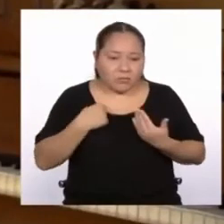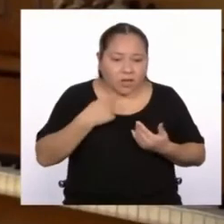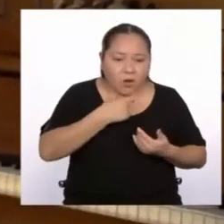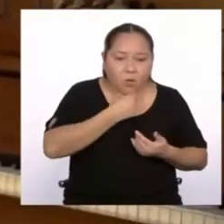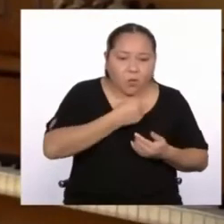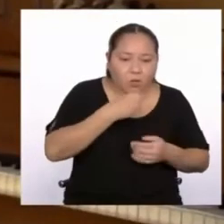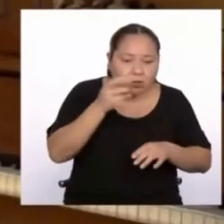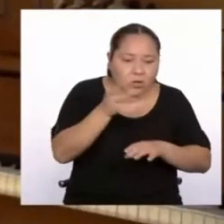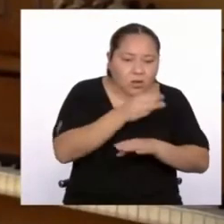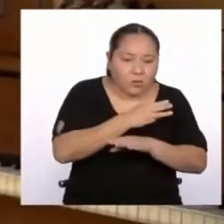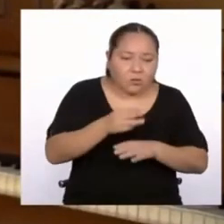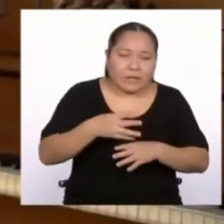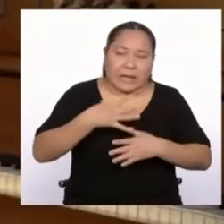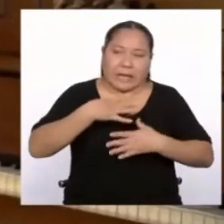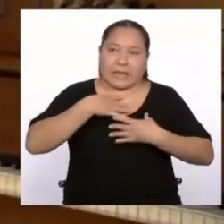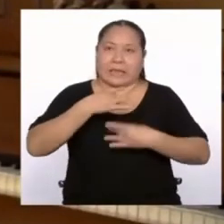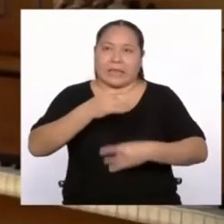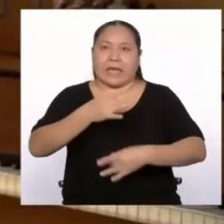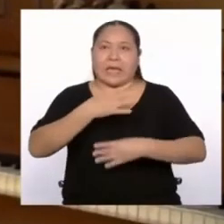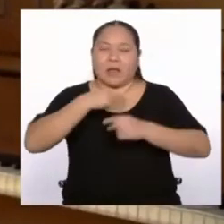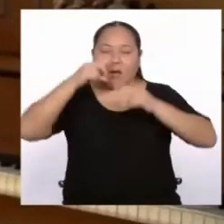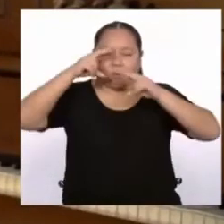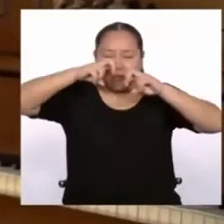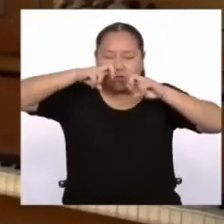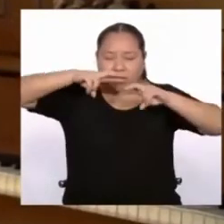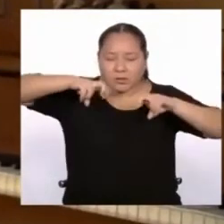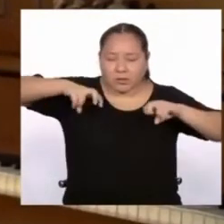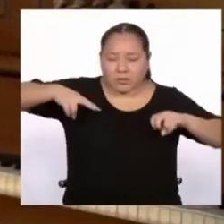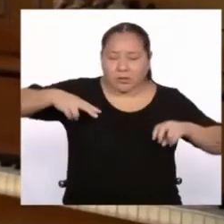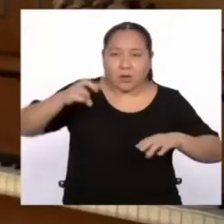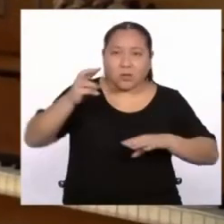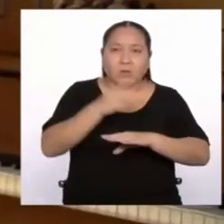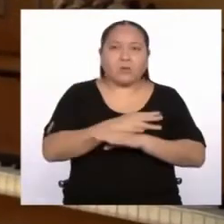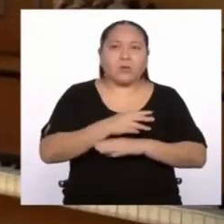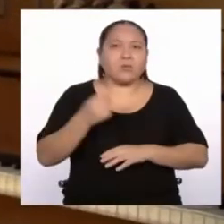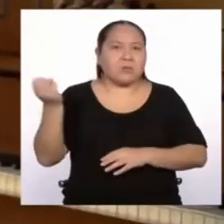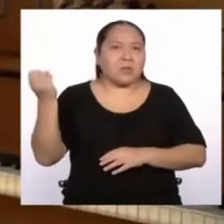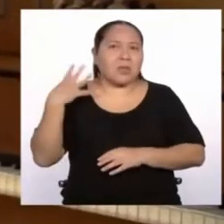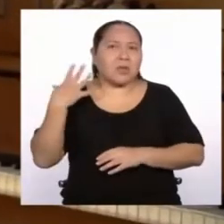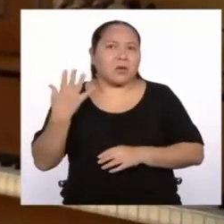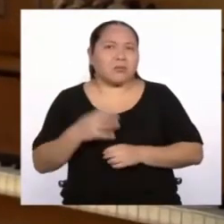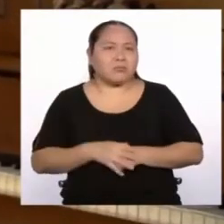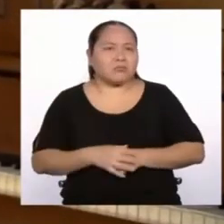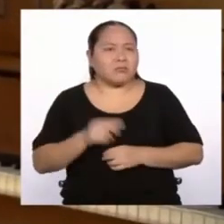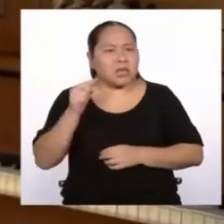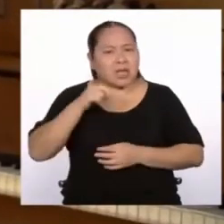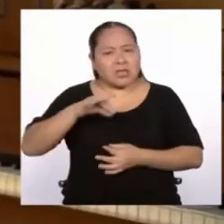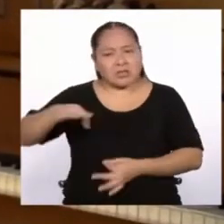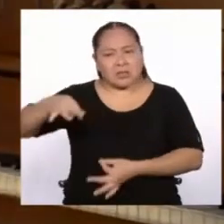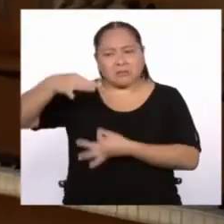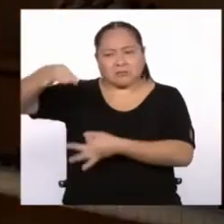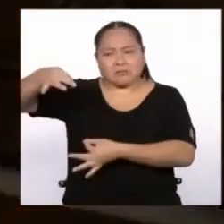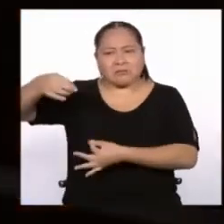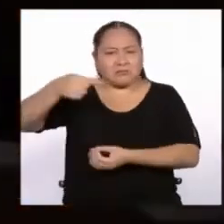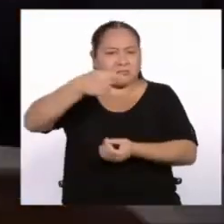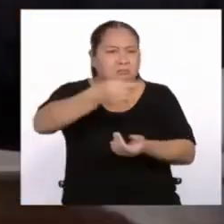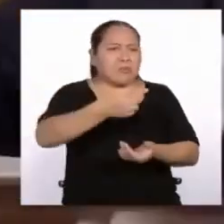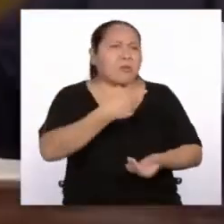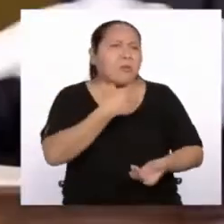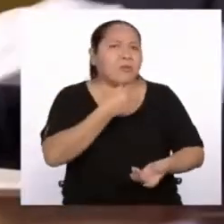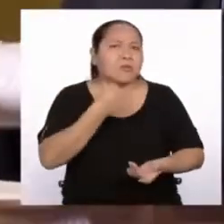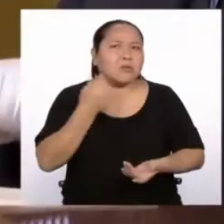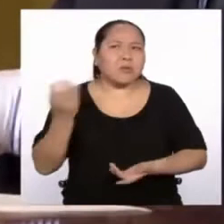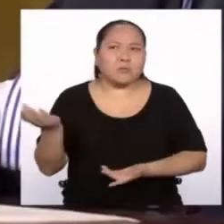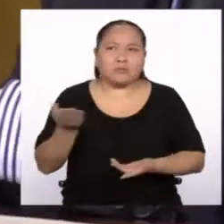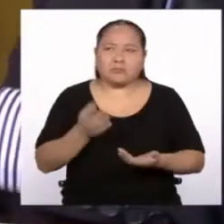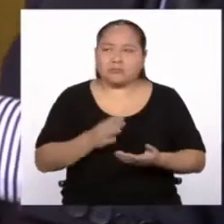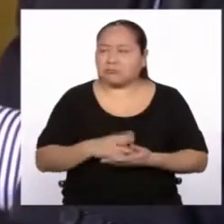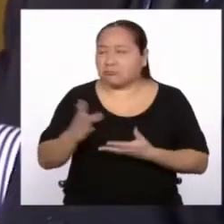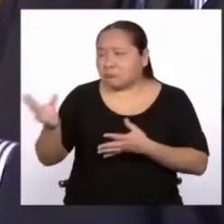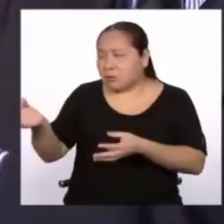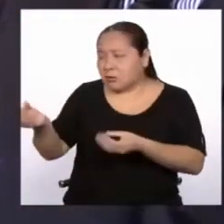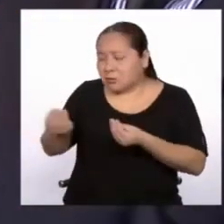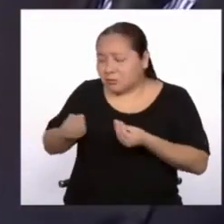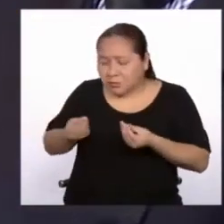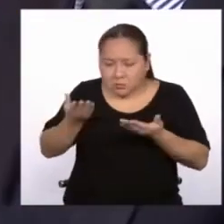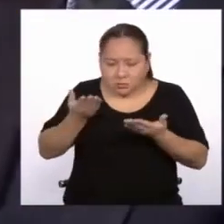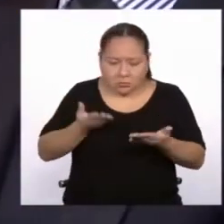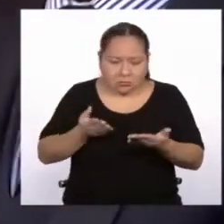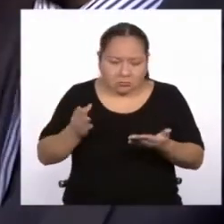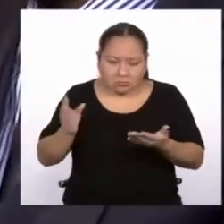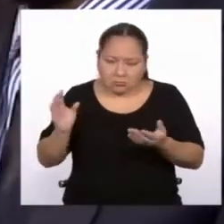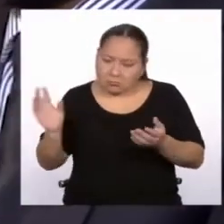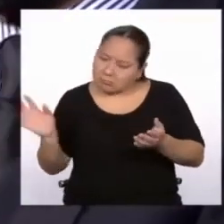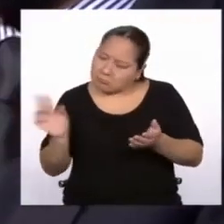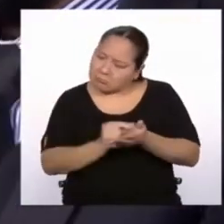del interés que tengo por la investigación musicológica, me dijo, esta partitura te va a interesar. Entonces yo la recibí, la